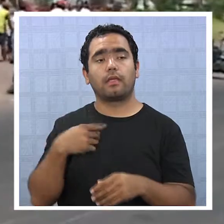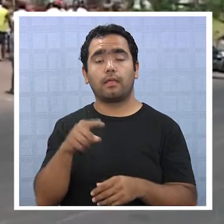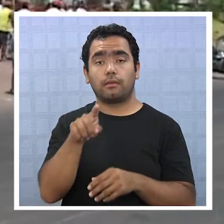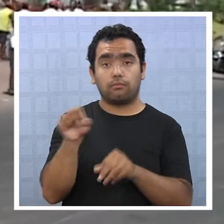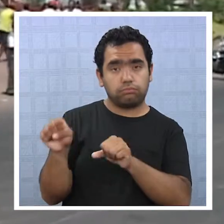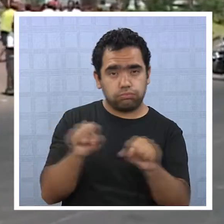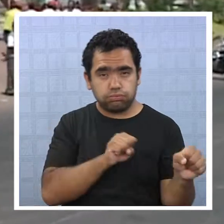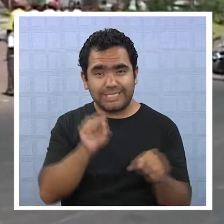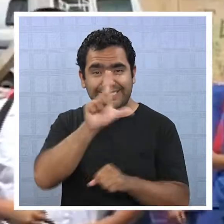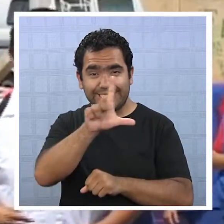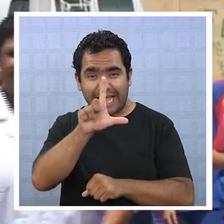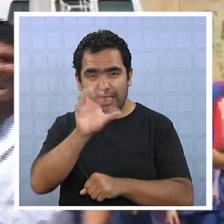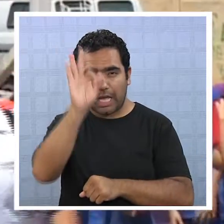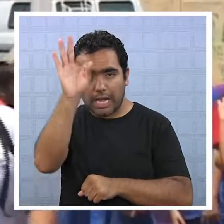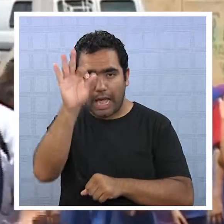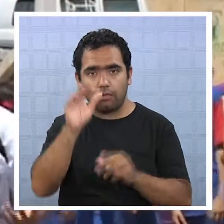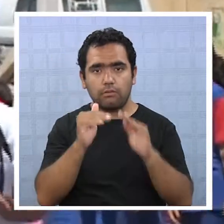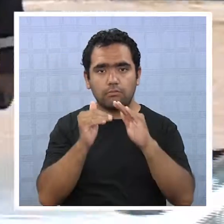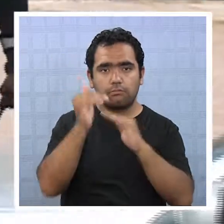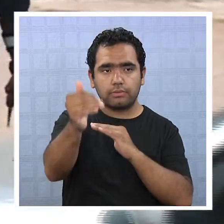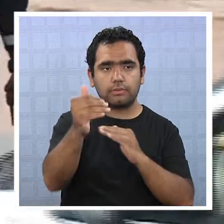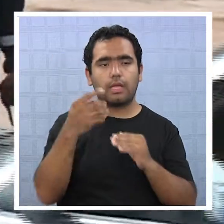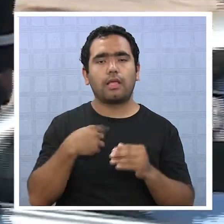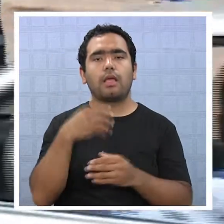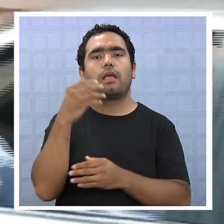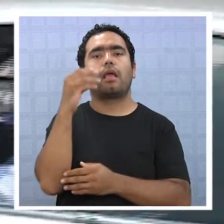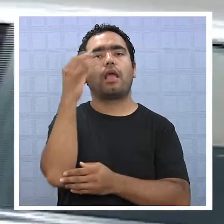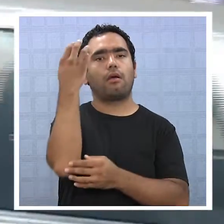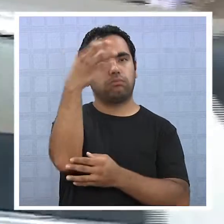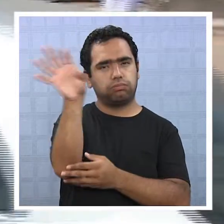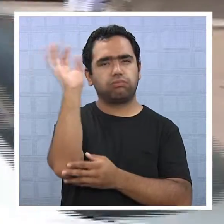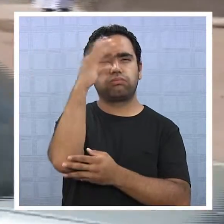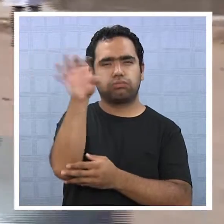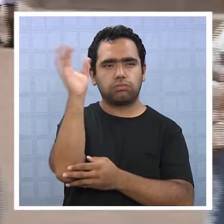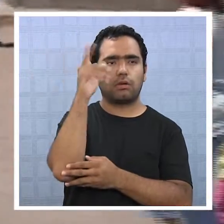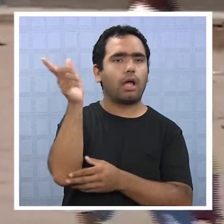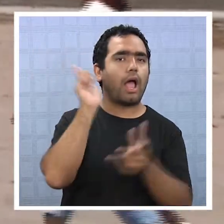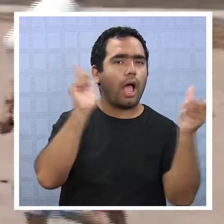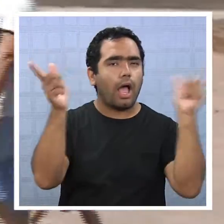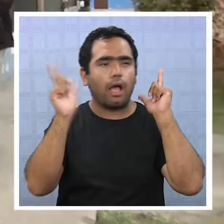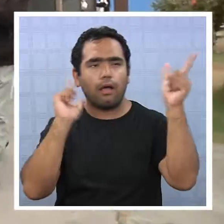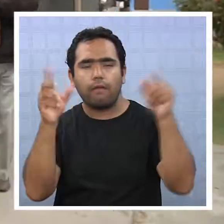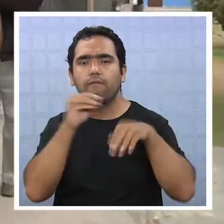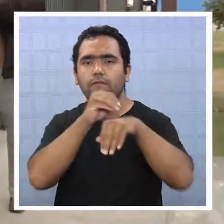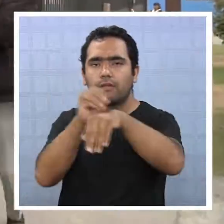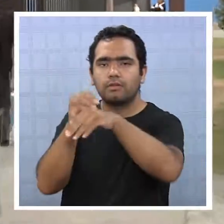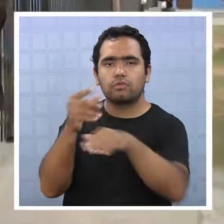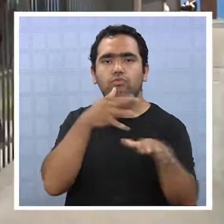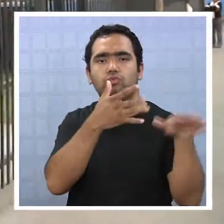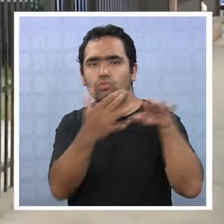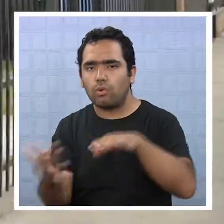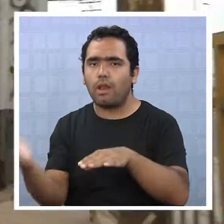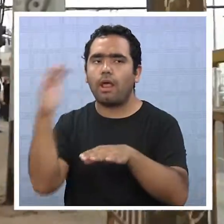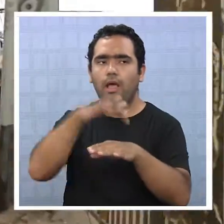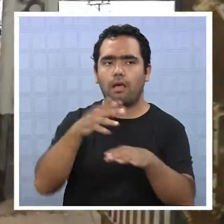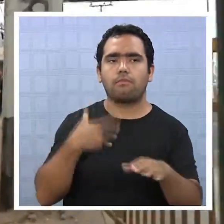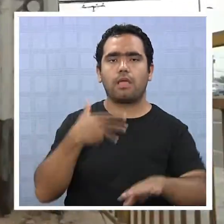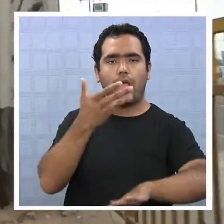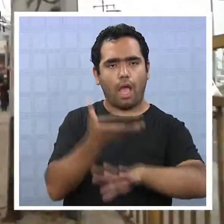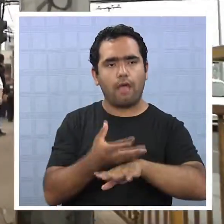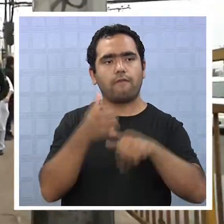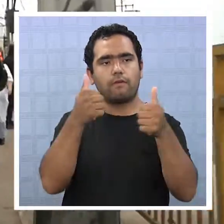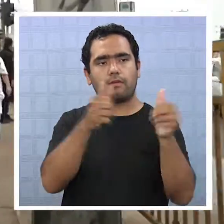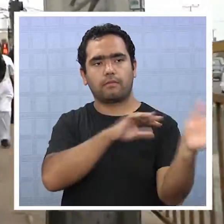Ante un eventual sismo sobre 7 grados Richter, se activarían las alarmas de tsunami, al mismo tiempo que las fuerzas de tarea del Comité de Emergencia que